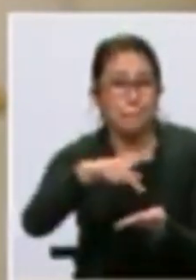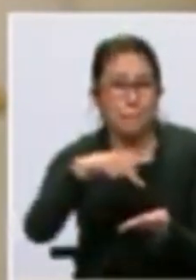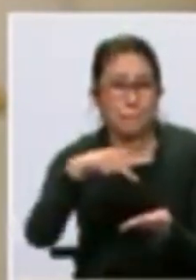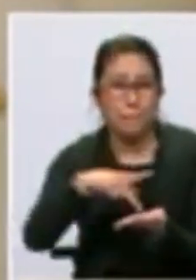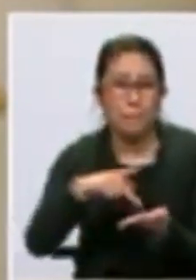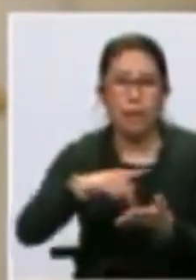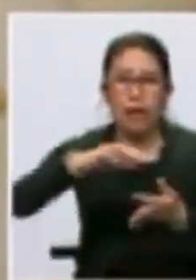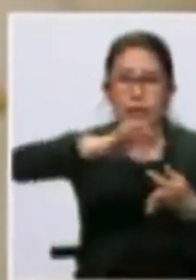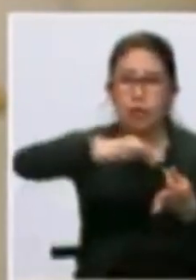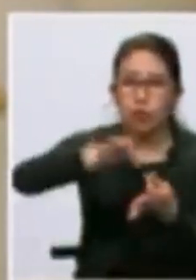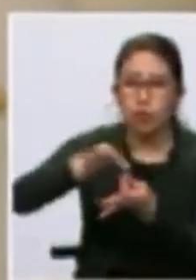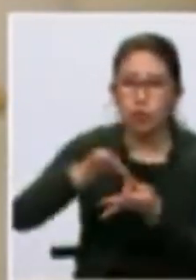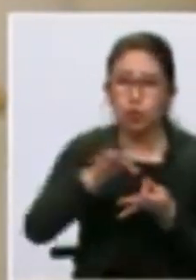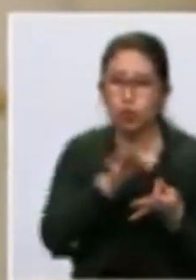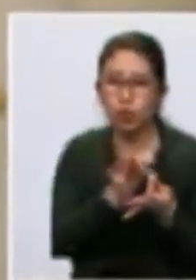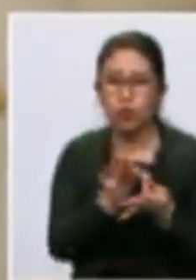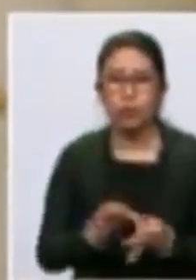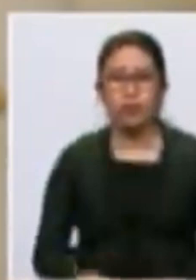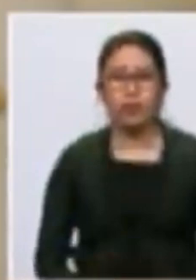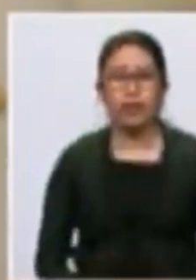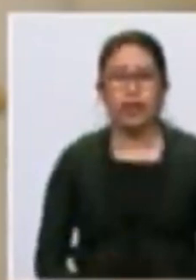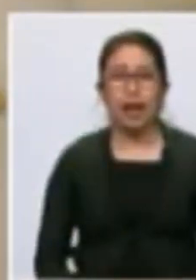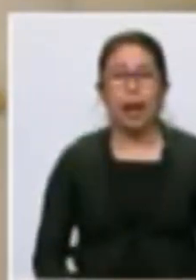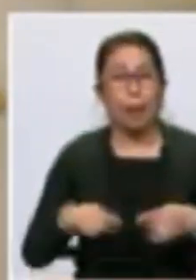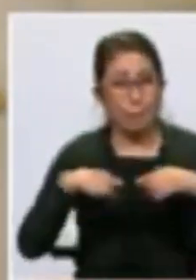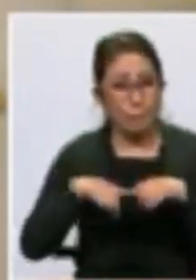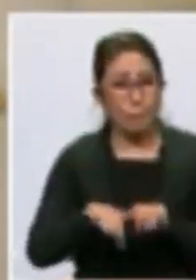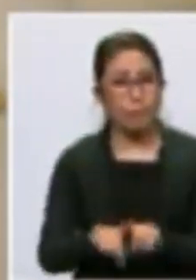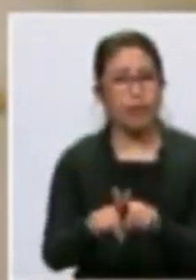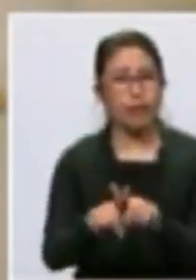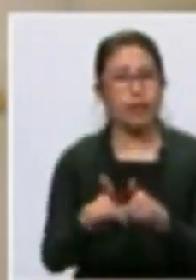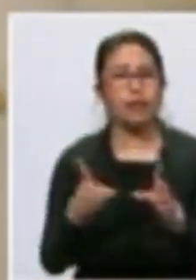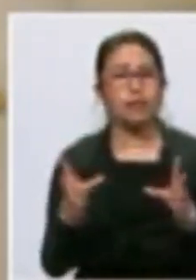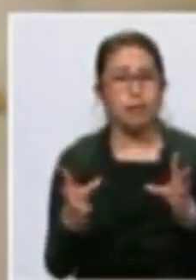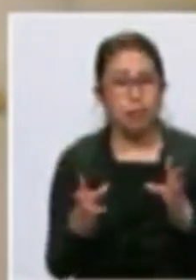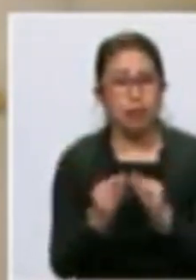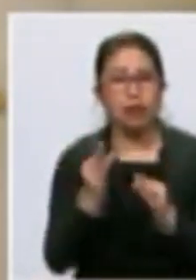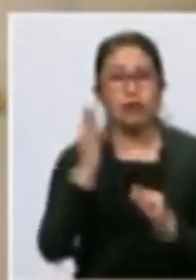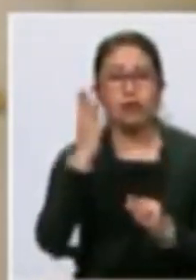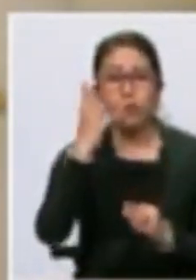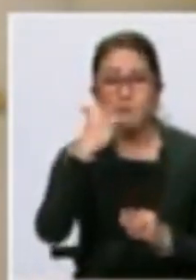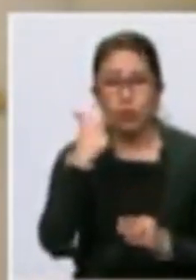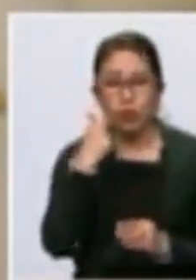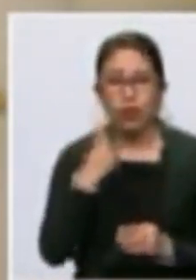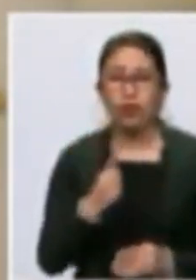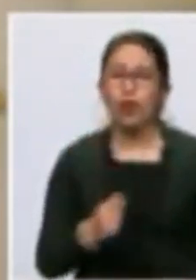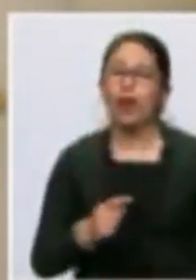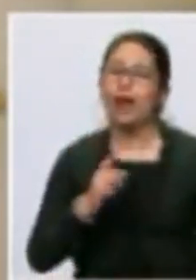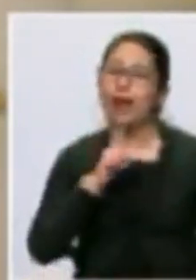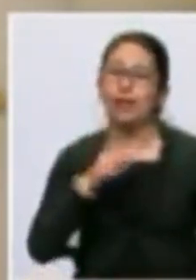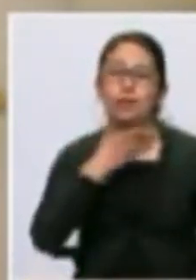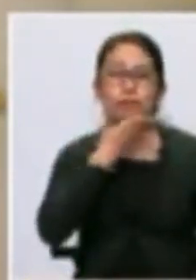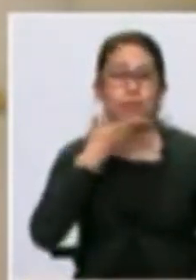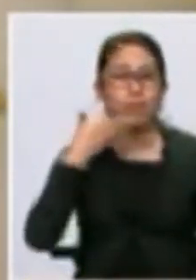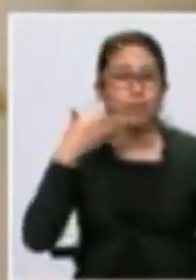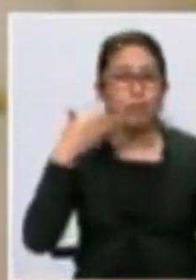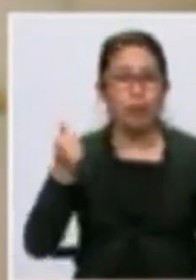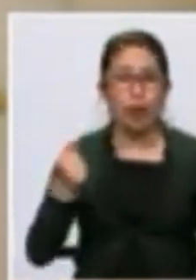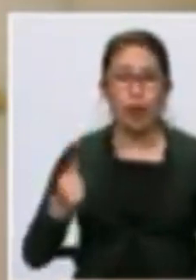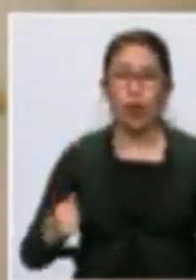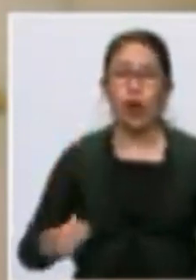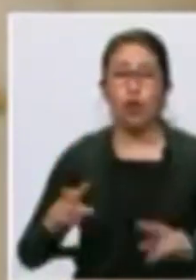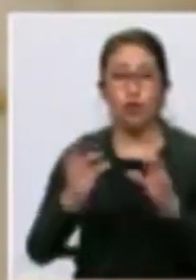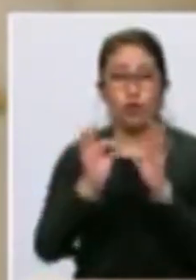embellecimiento de los barrios, porque mientras más bonito es un vecindario, hay más calidad de vida para los vecinos